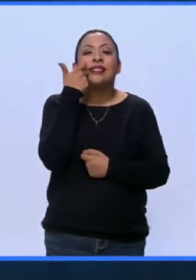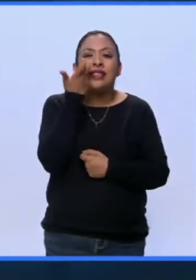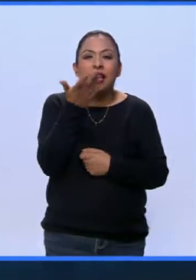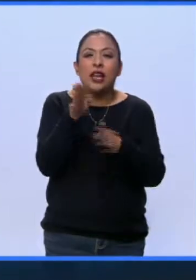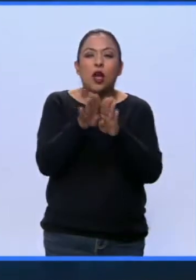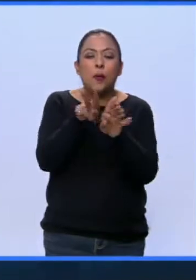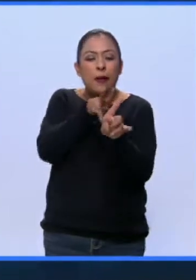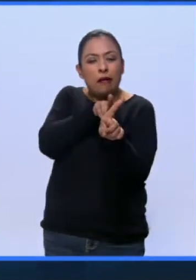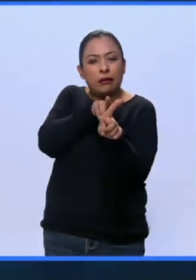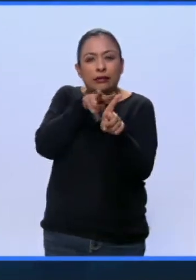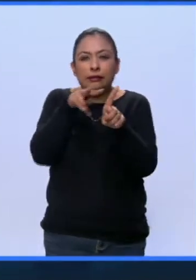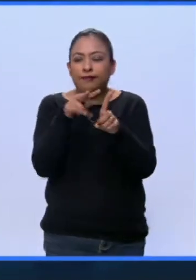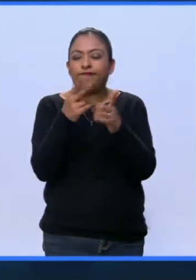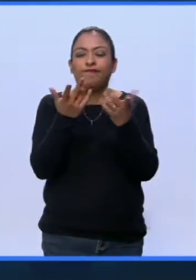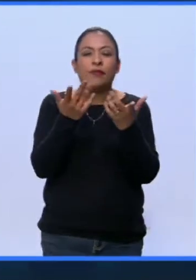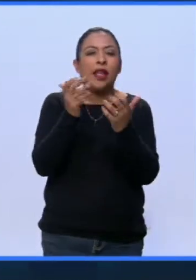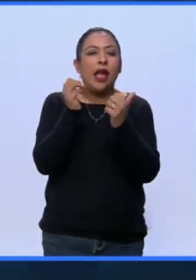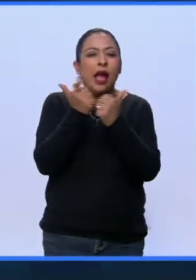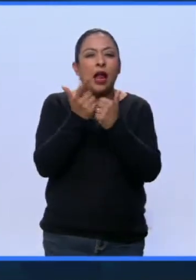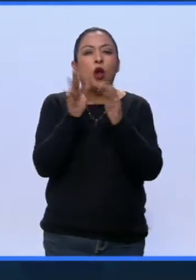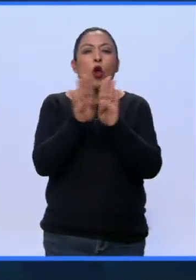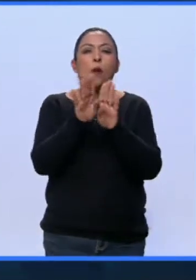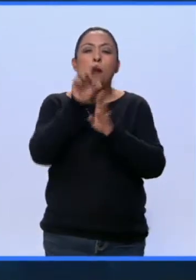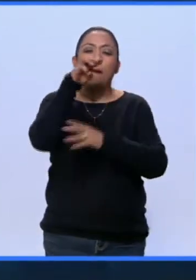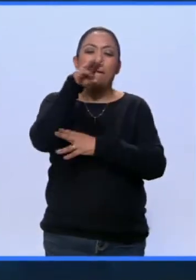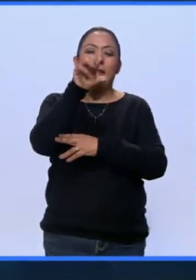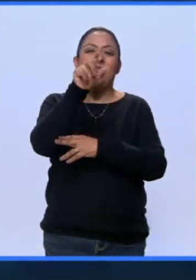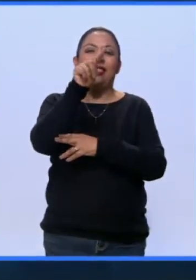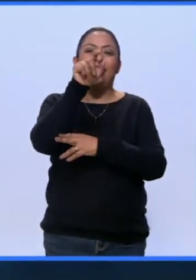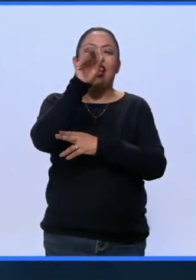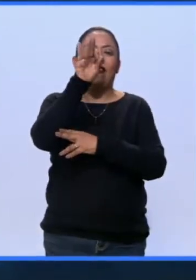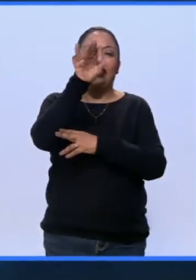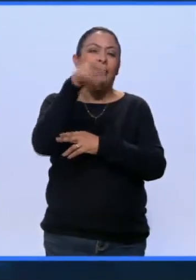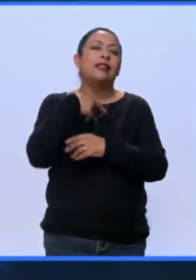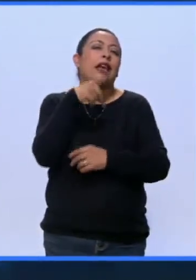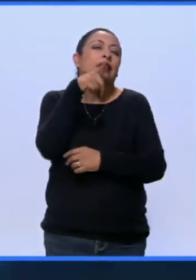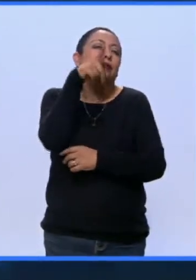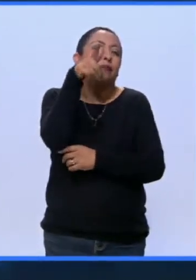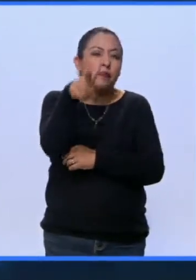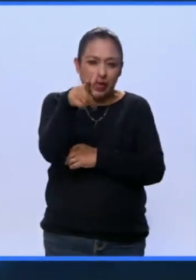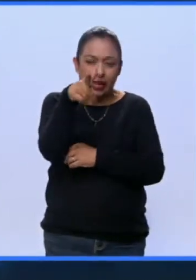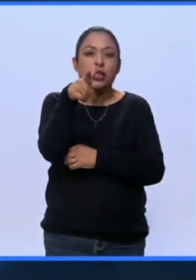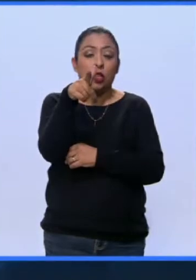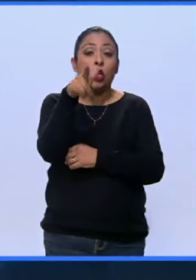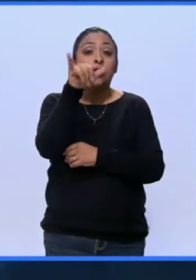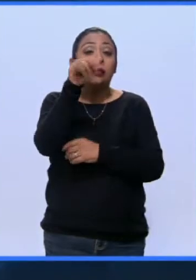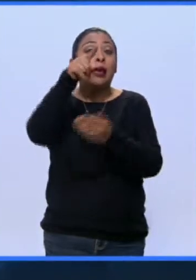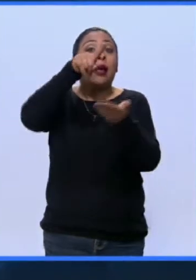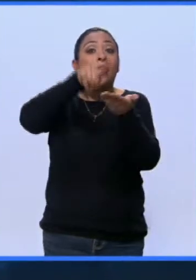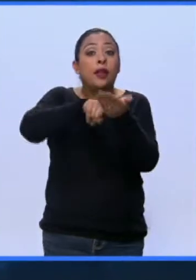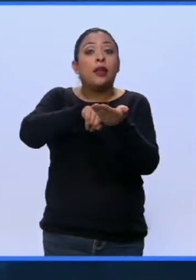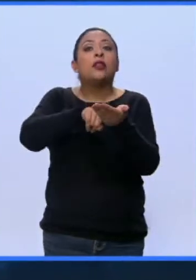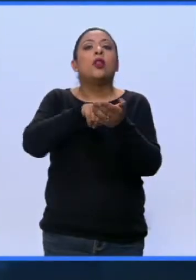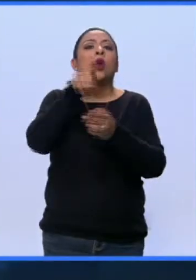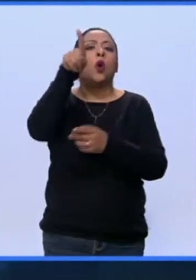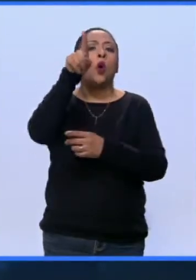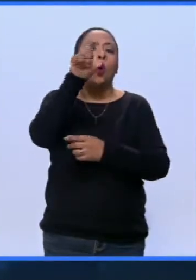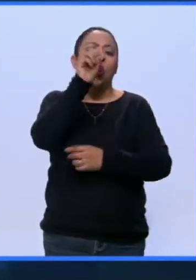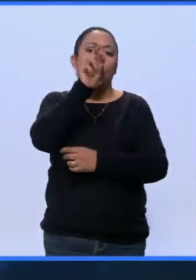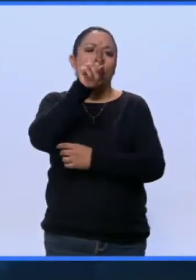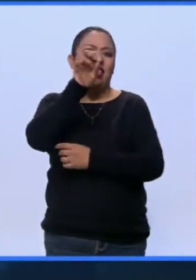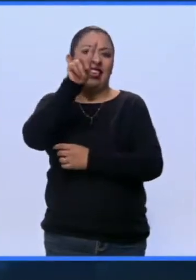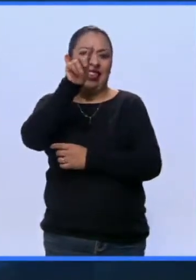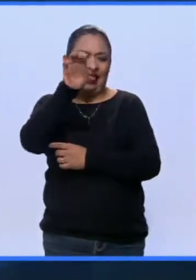orientación metafísica, digamos, o espiritual, que sí tiene que ver con Oriente, pero también